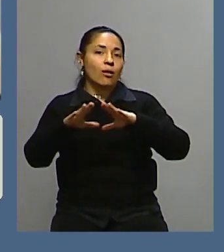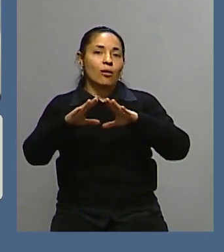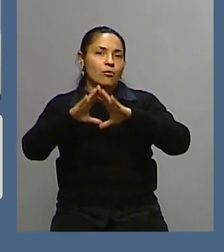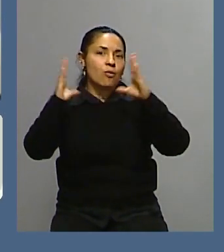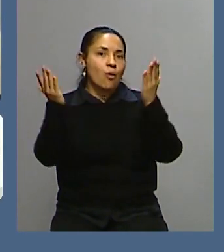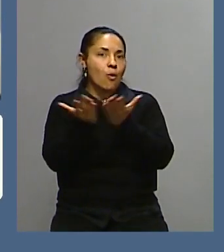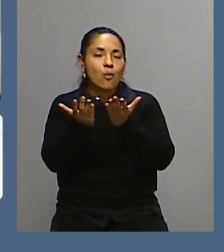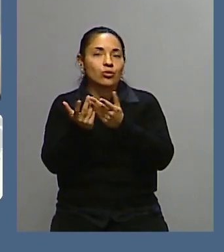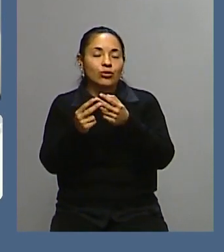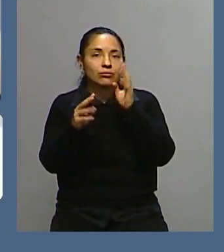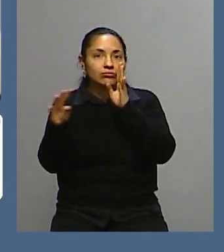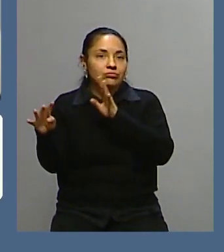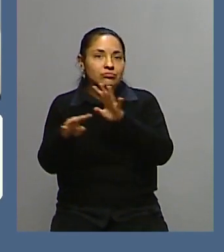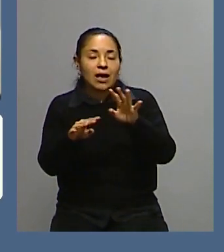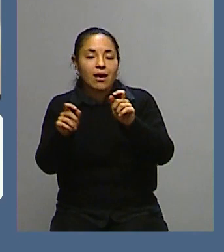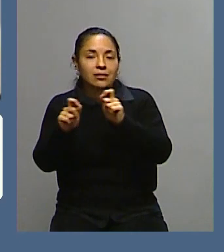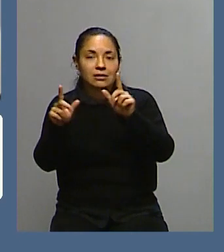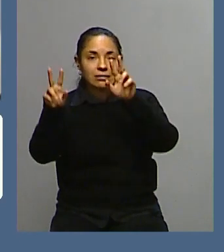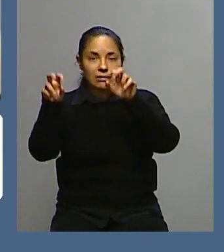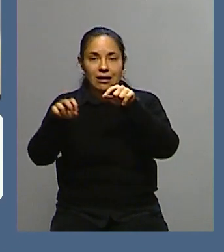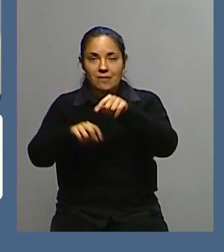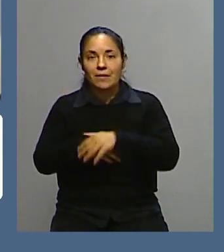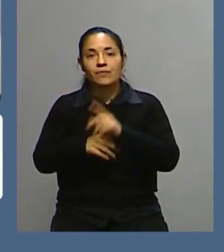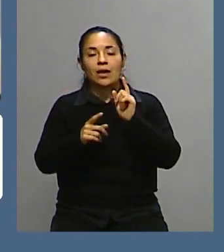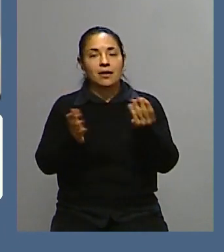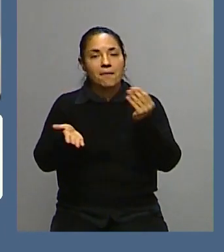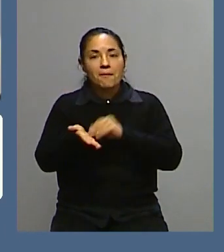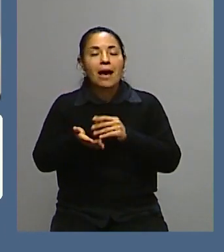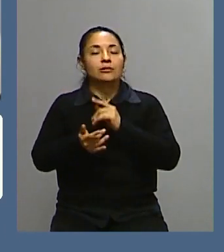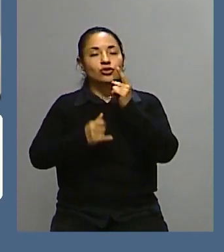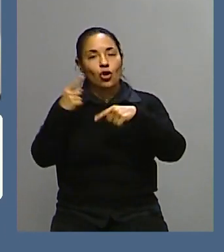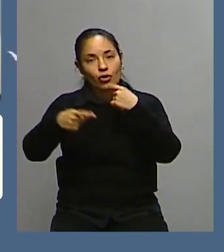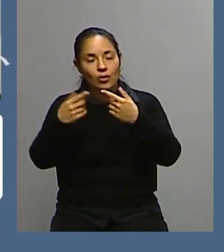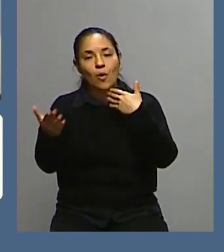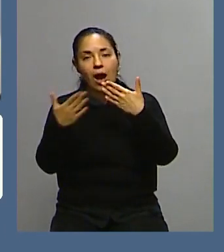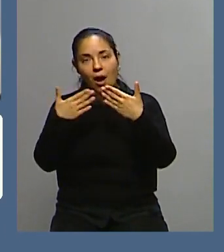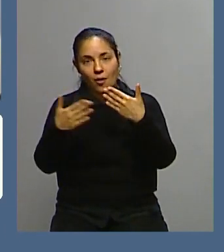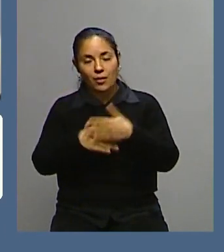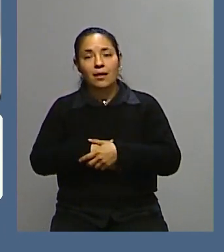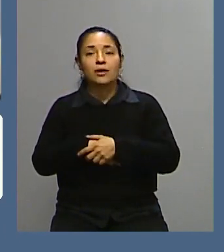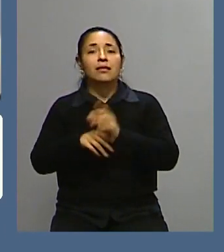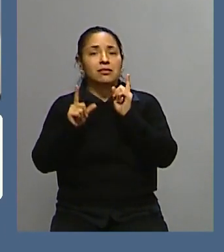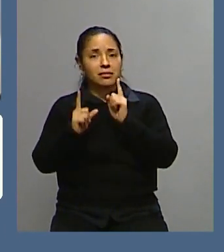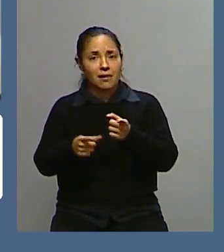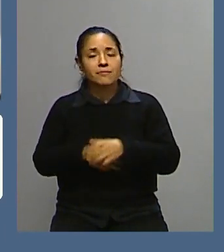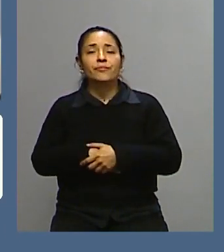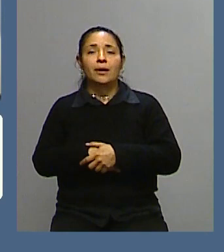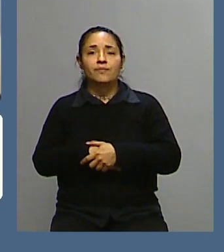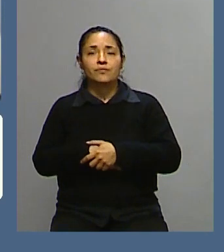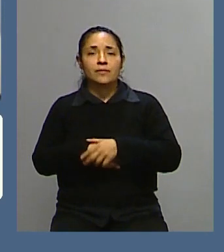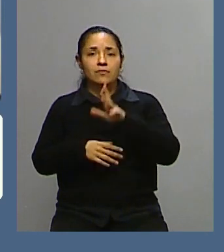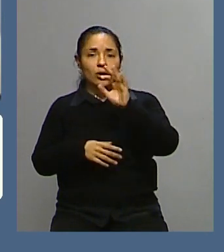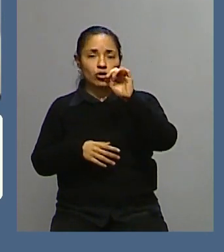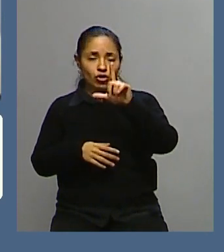esta tierra. Así es que seguimos a seguir ampliando los detalles de esto, de todo lo que significa, y también vamos a meternos un poco en el rol